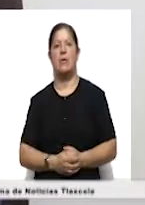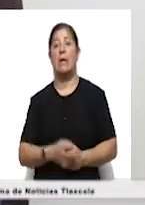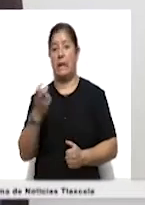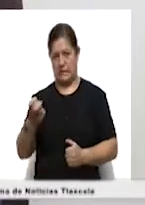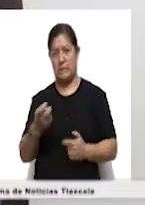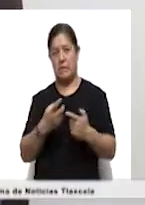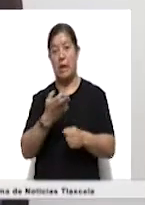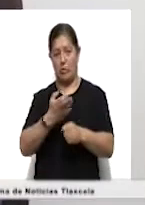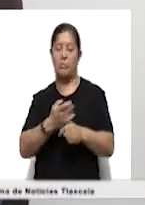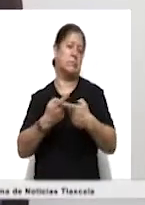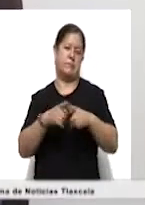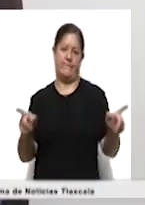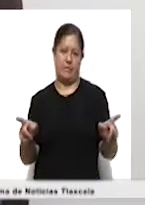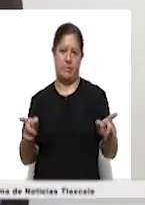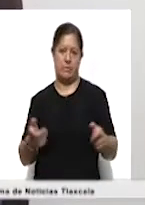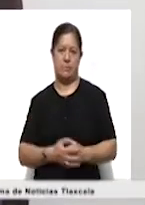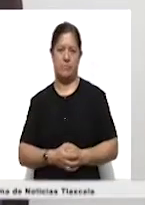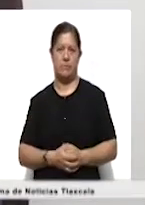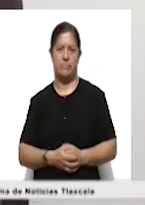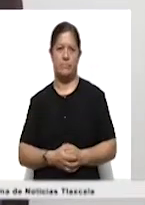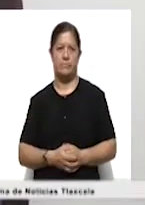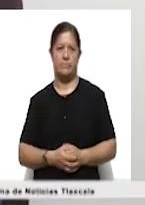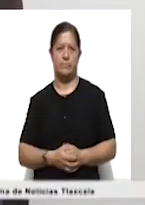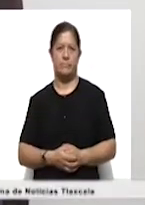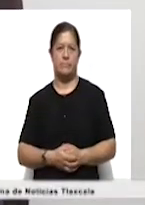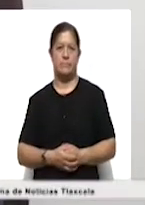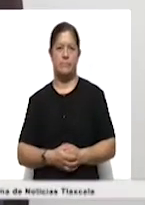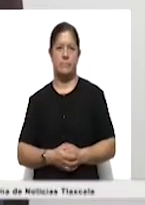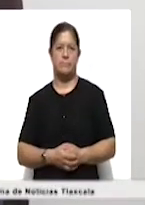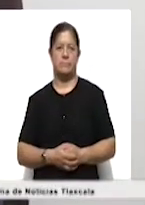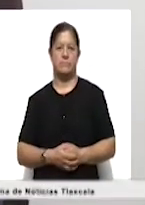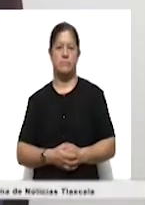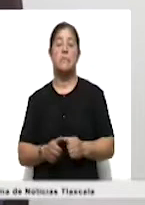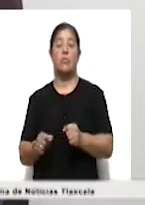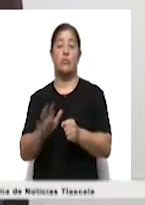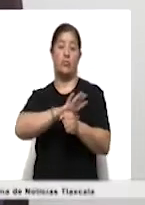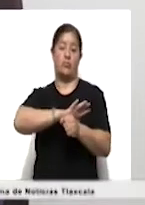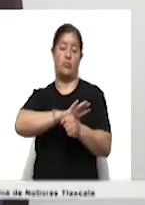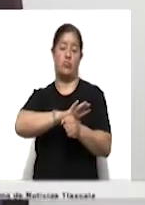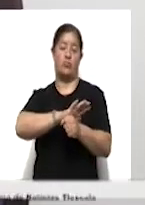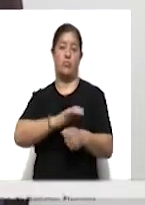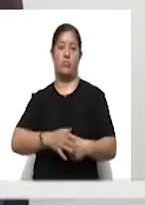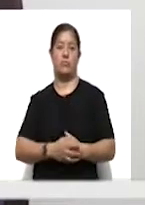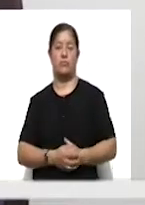como usted lo menciona, por la pandemia, pues